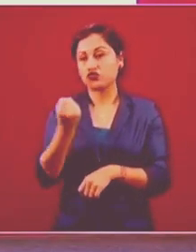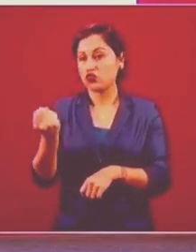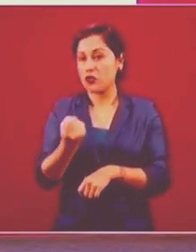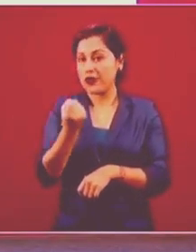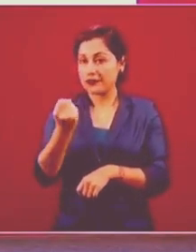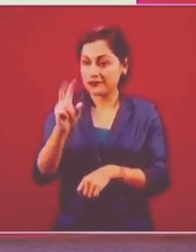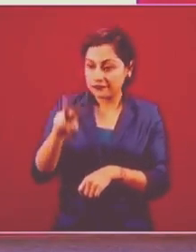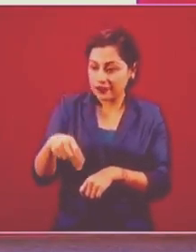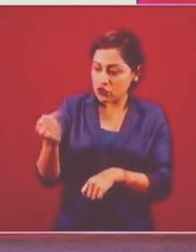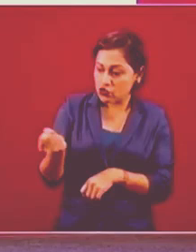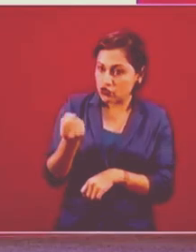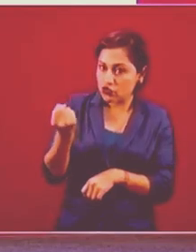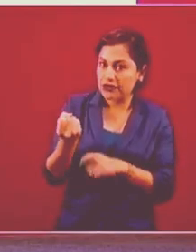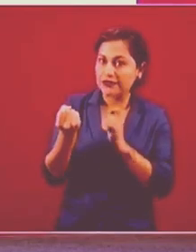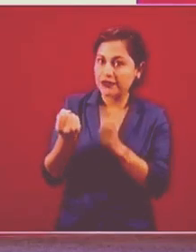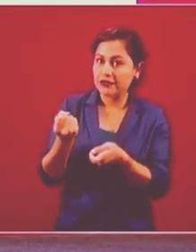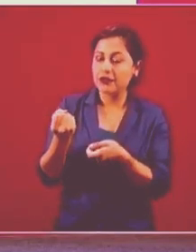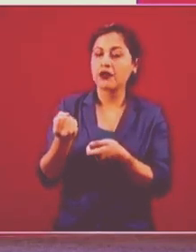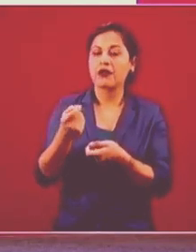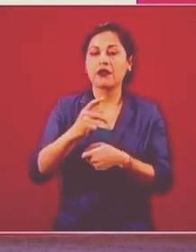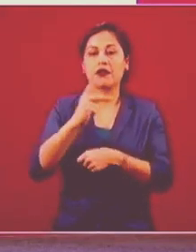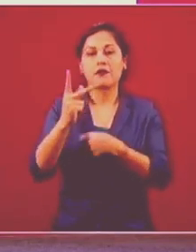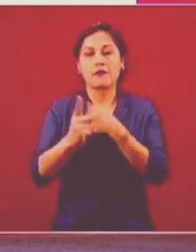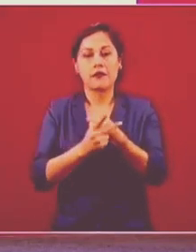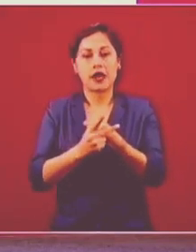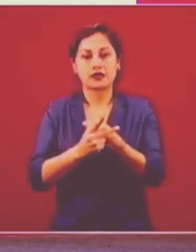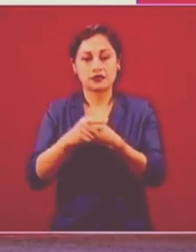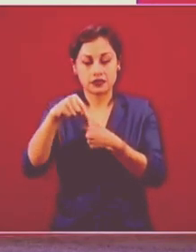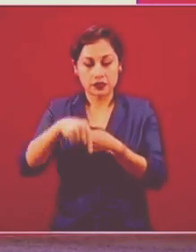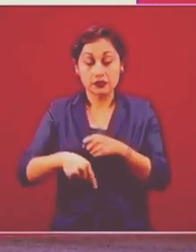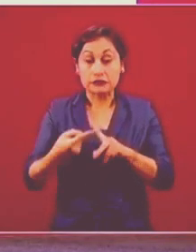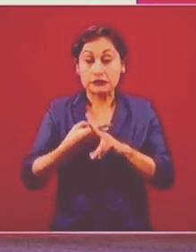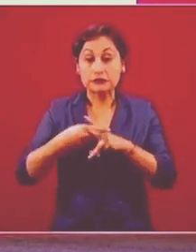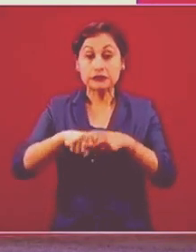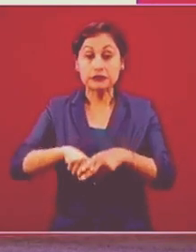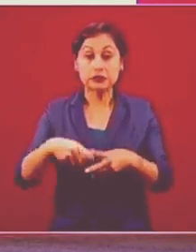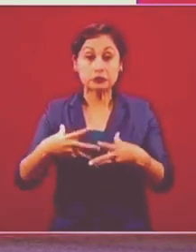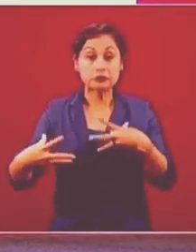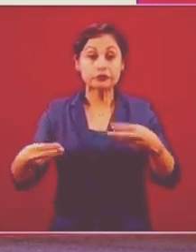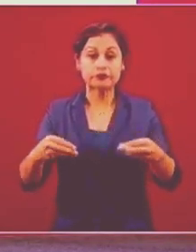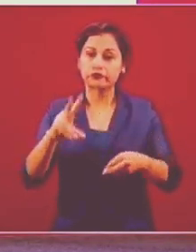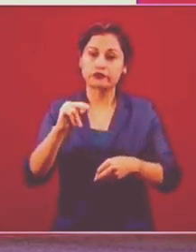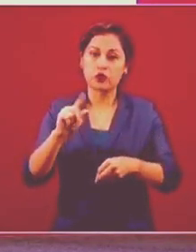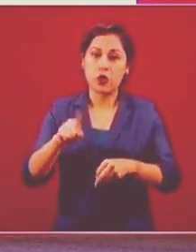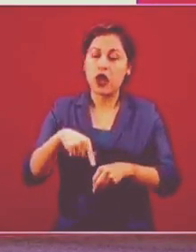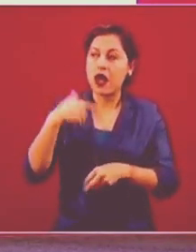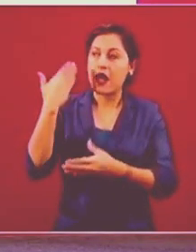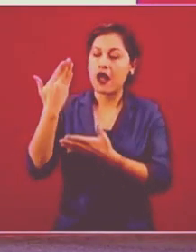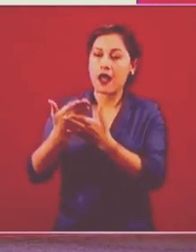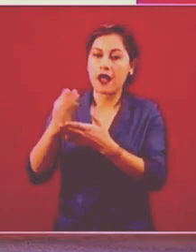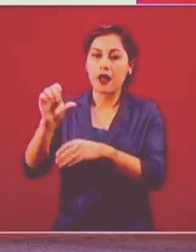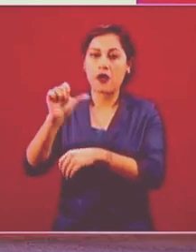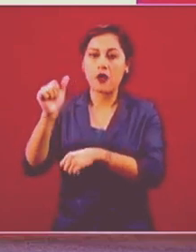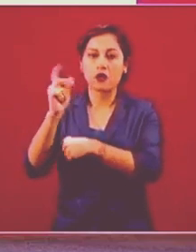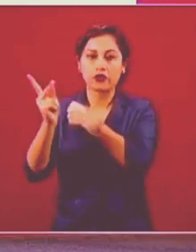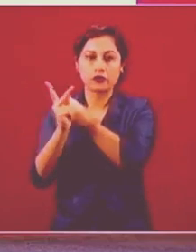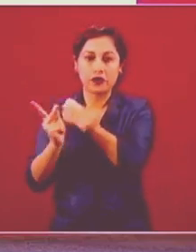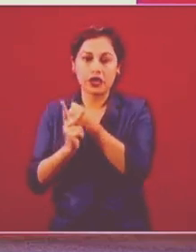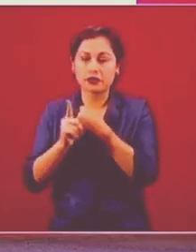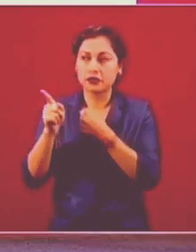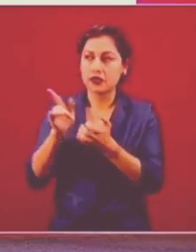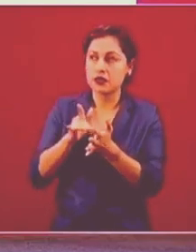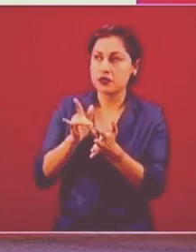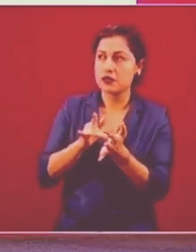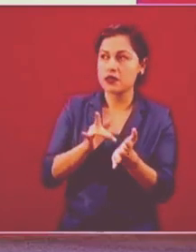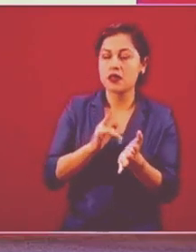fortuna no ser el país de inicio de una epidemia. Y entonces nos pudimos preparar, si esta curva llegara hoy,